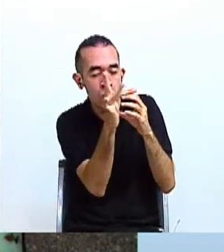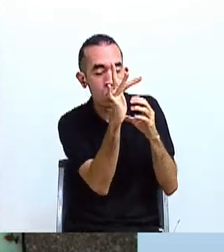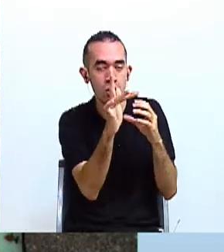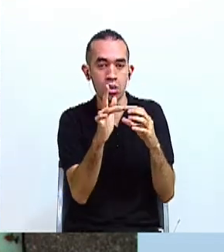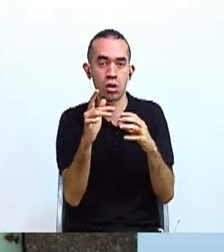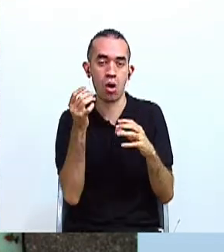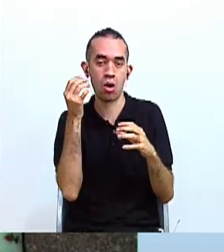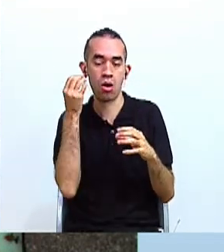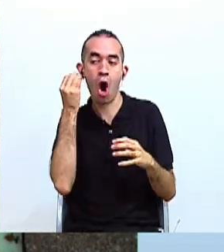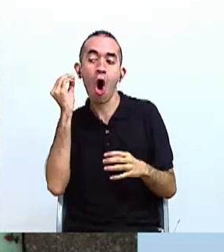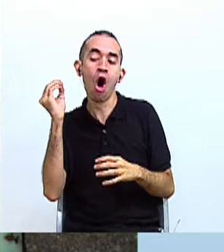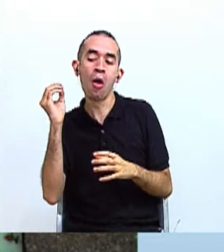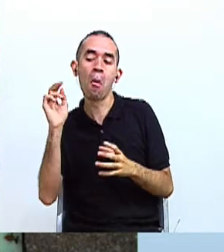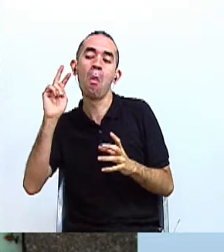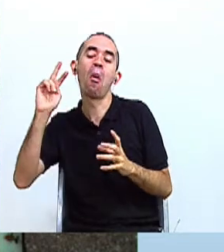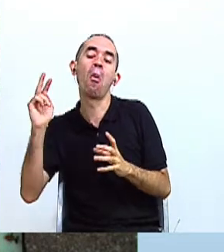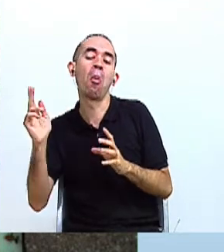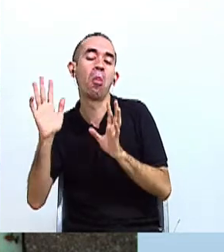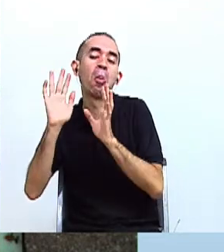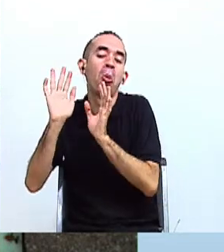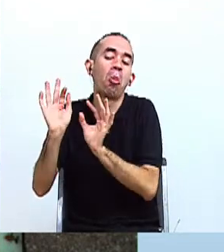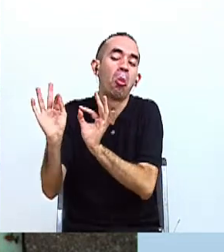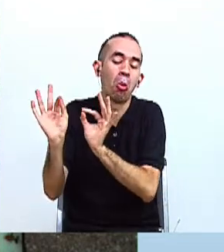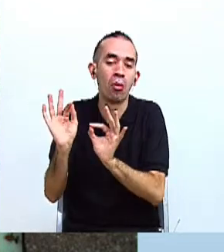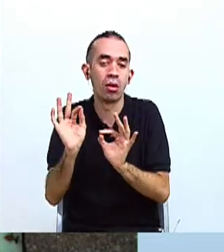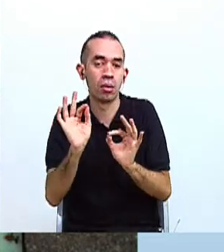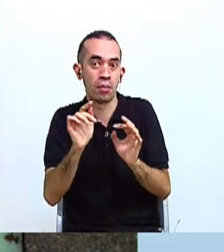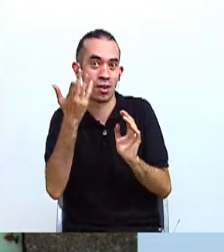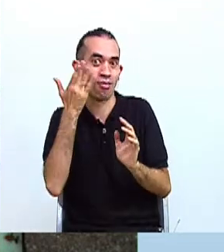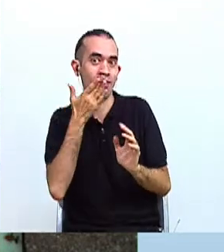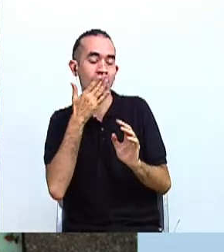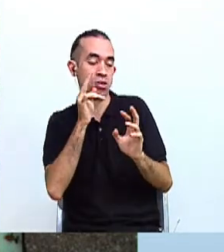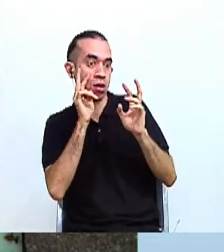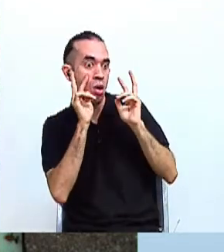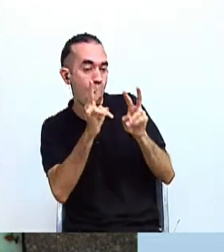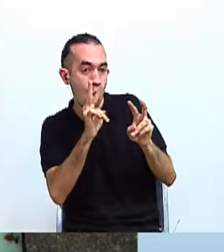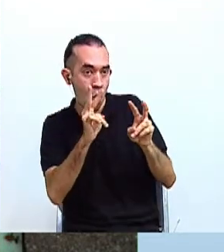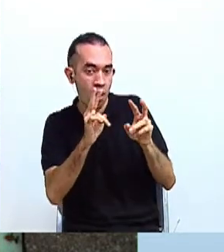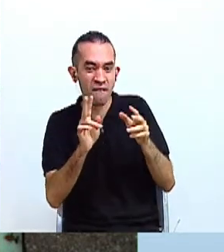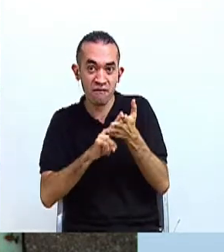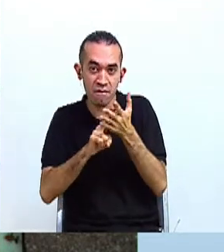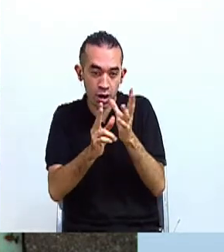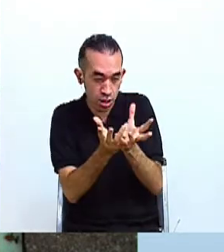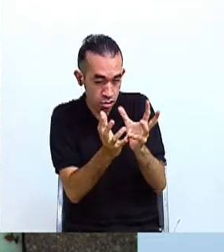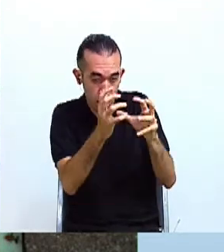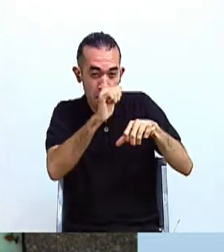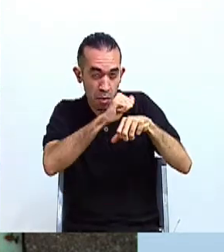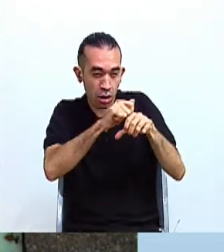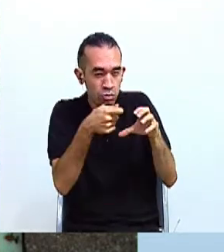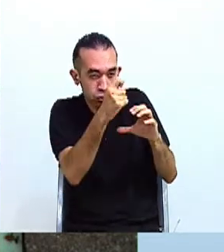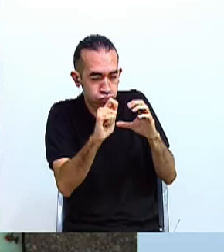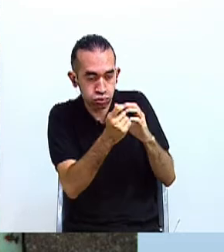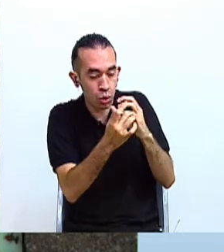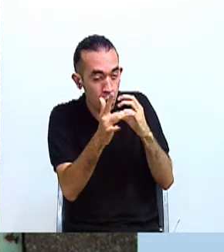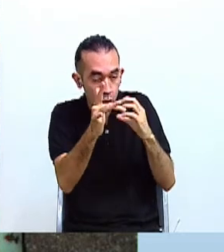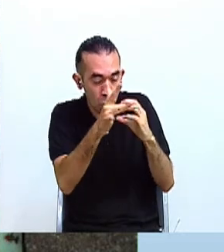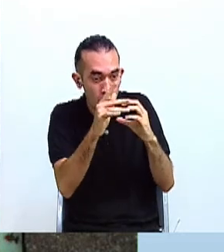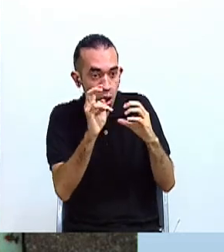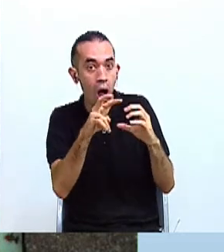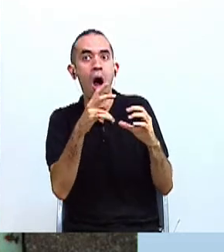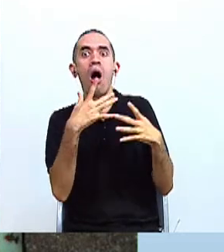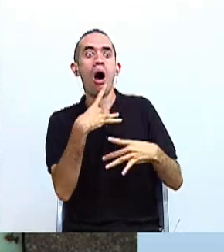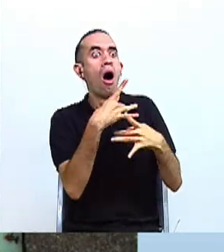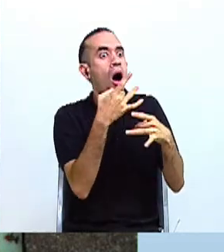el oro. En este caso, podemos apreciar que el jade, encontrado en unos enterramientos parte del arte funerario,